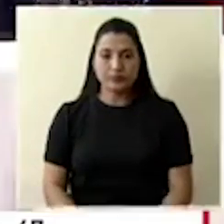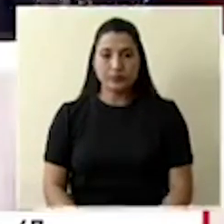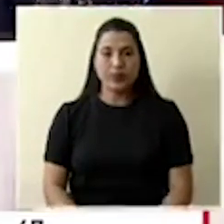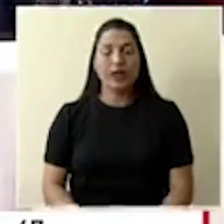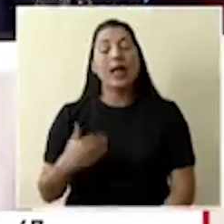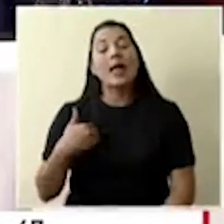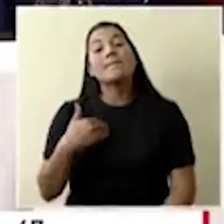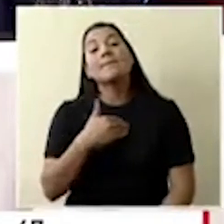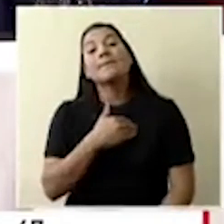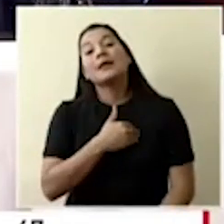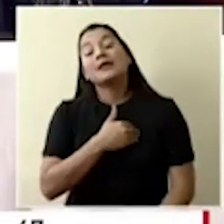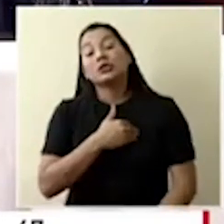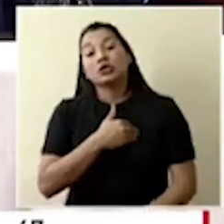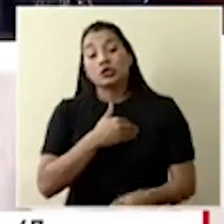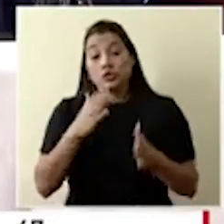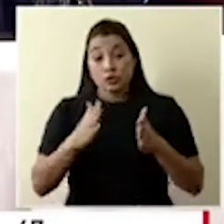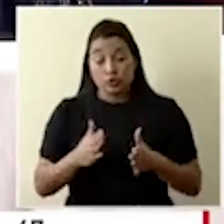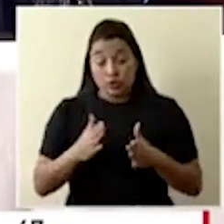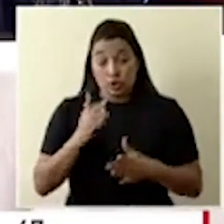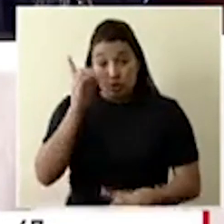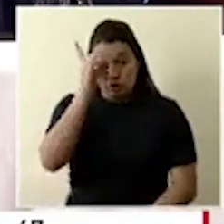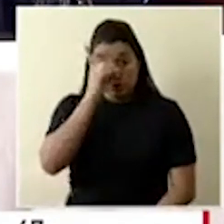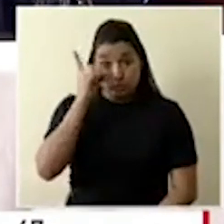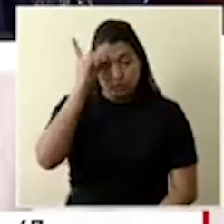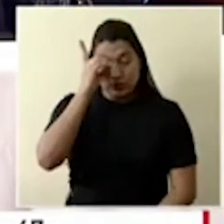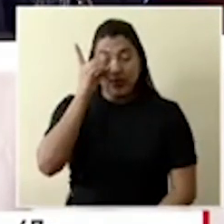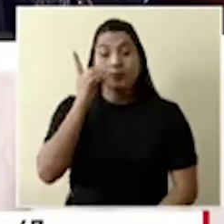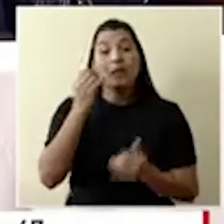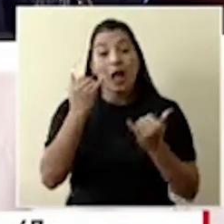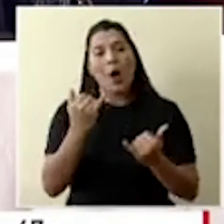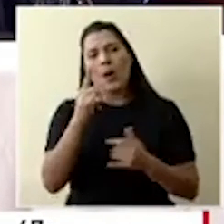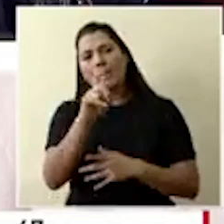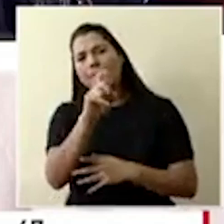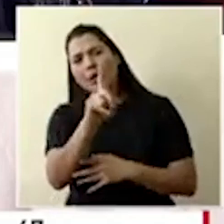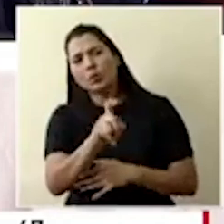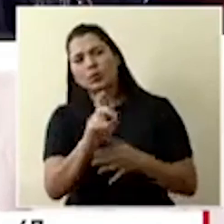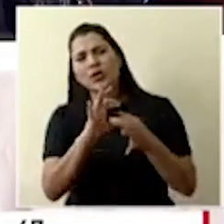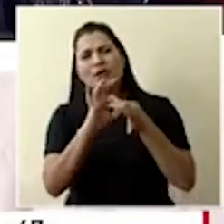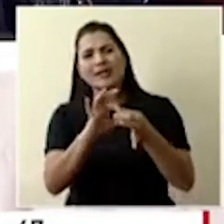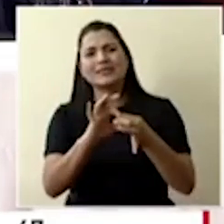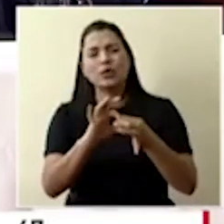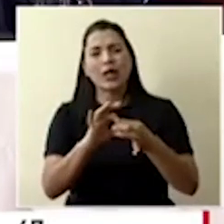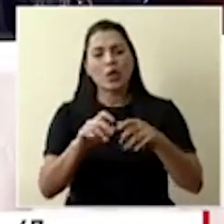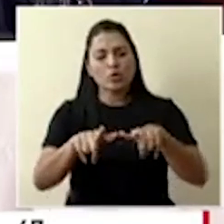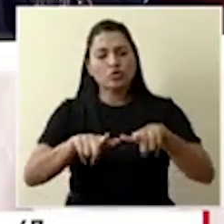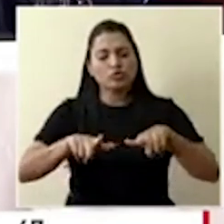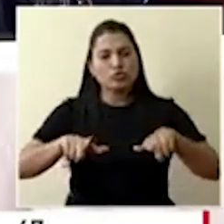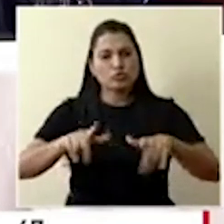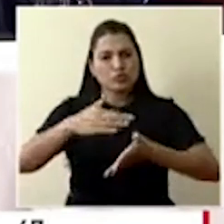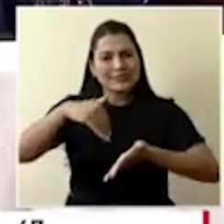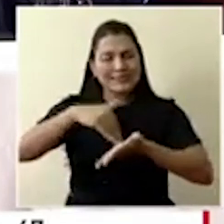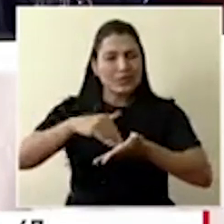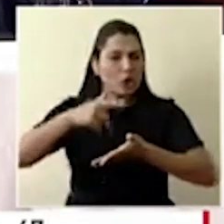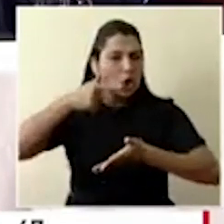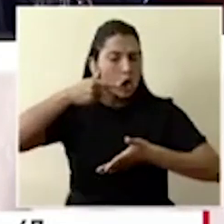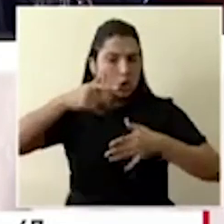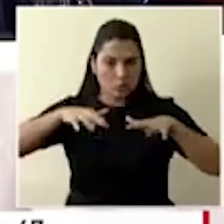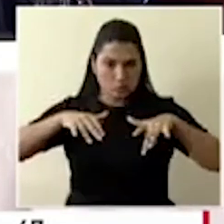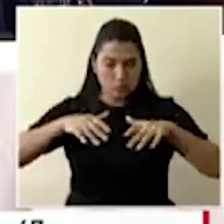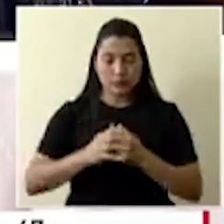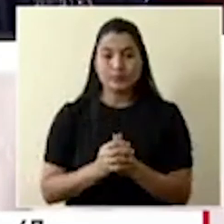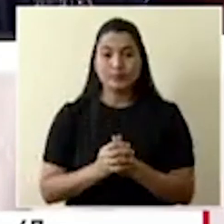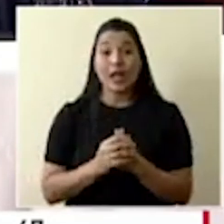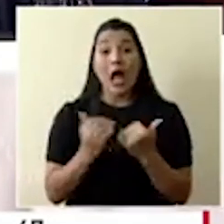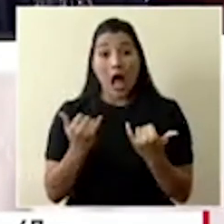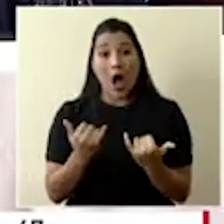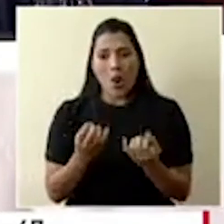Ministro Salas, Delfino.com, Visión Empresarial y El Observador nos preguntan sobre los call centers. Dada la gran cantidad de casos confirmados